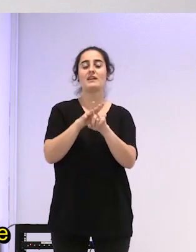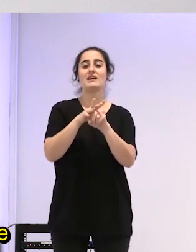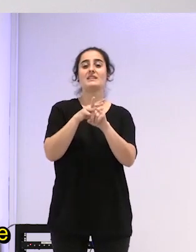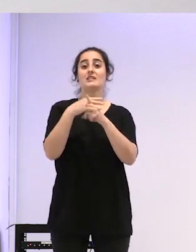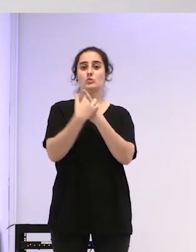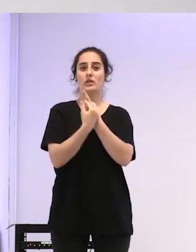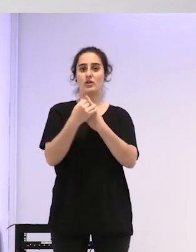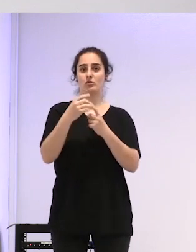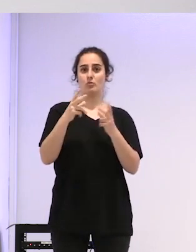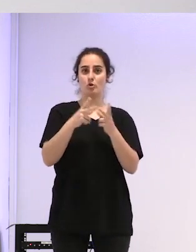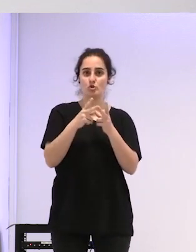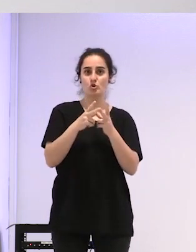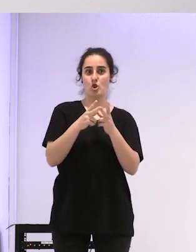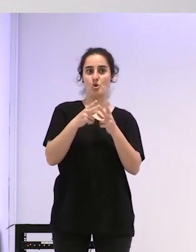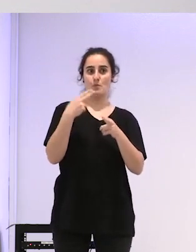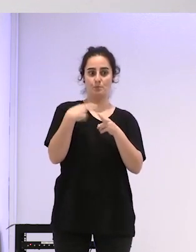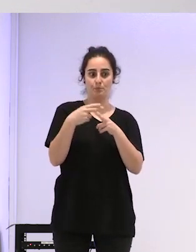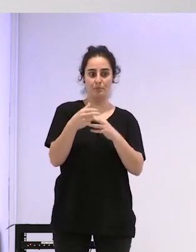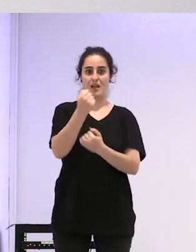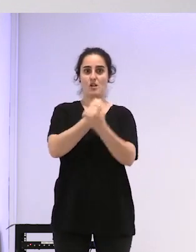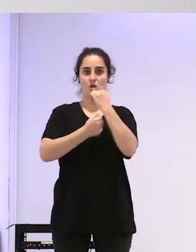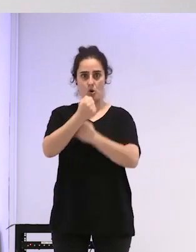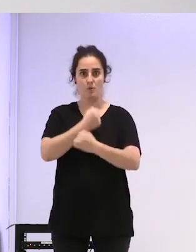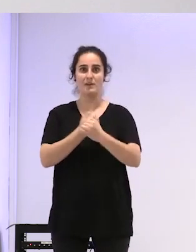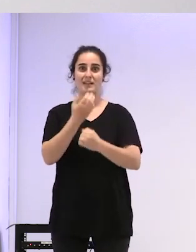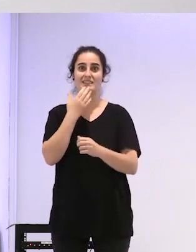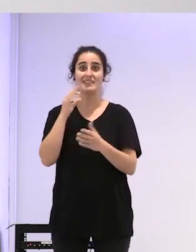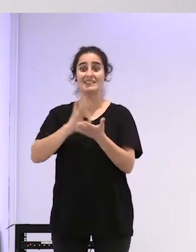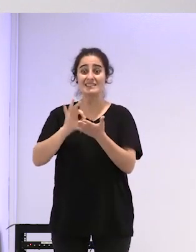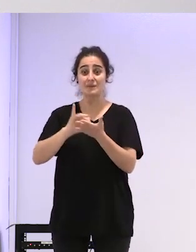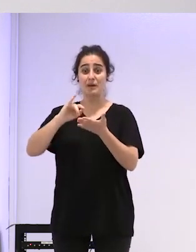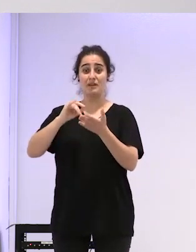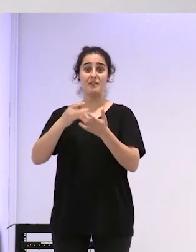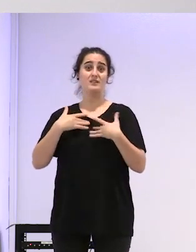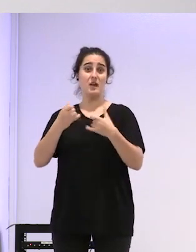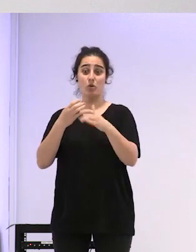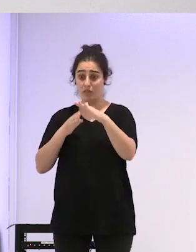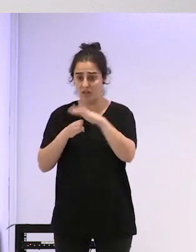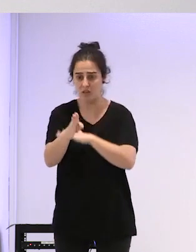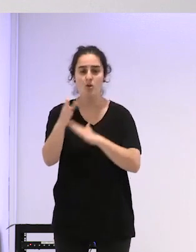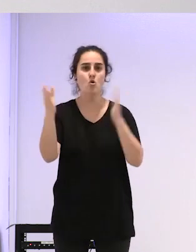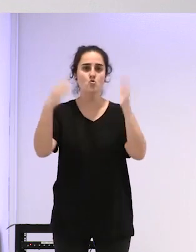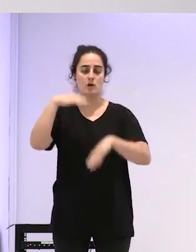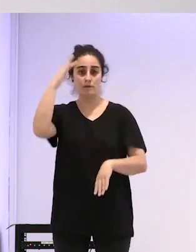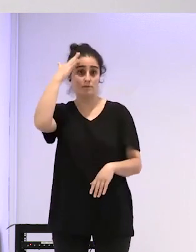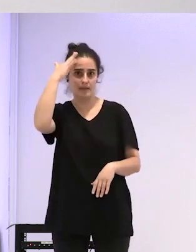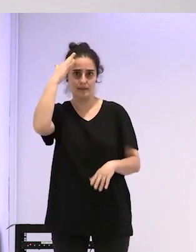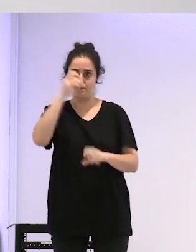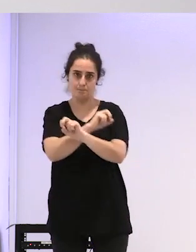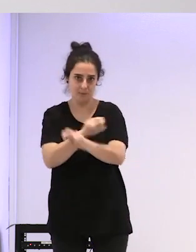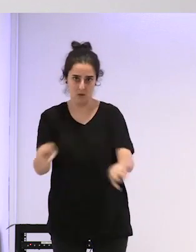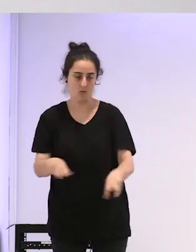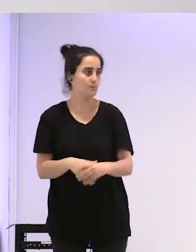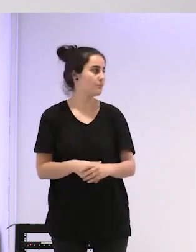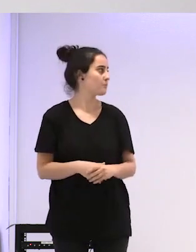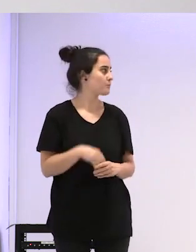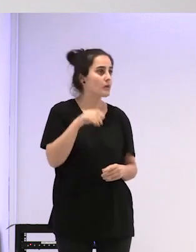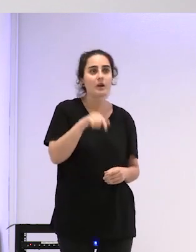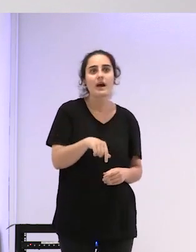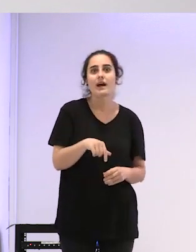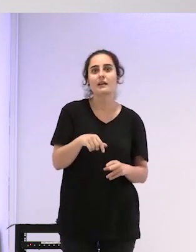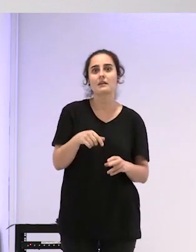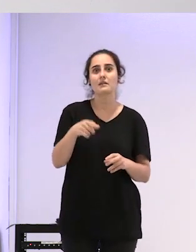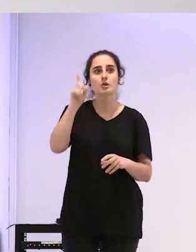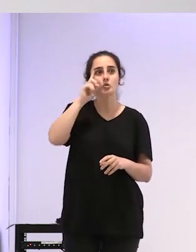sociopolítica socioeconómica y claro si ya no tienes acceso al sistema de salud ya es como otro melón lo que pasa que yo no sé como tenéis el tema